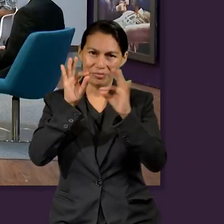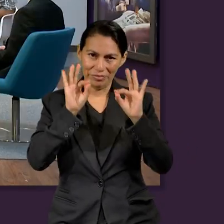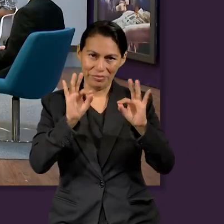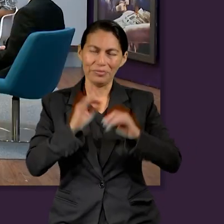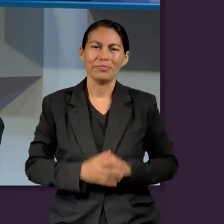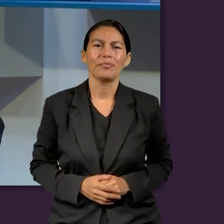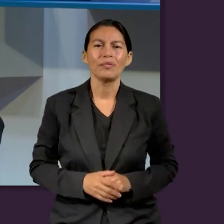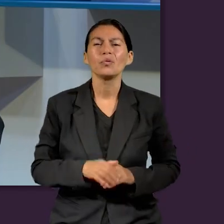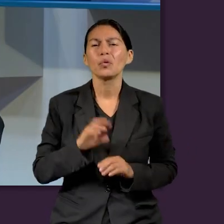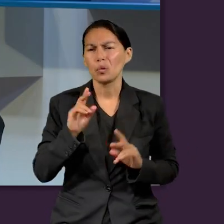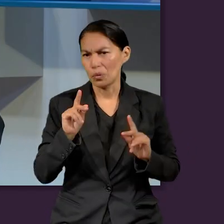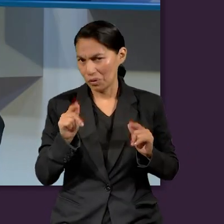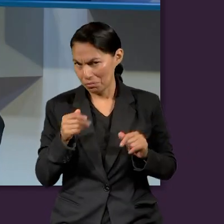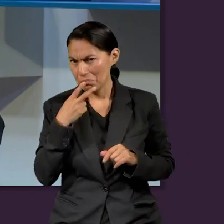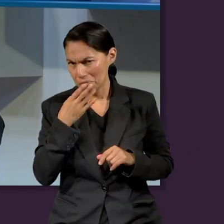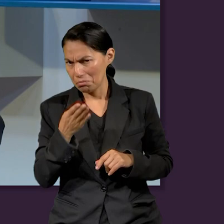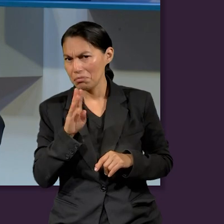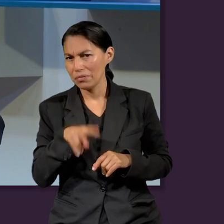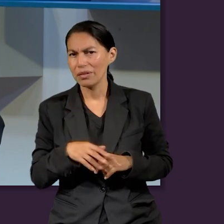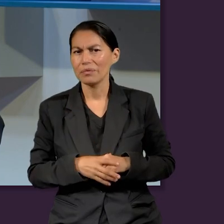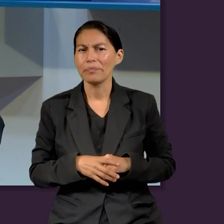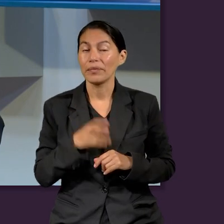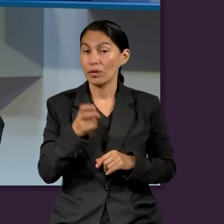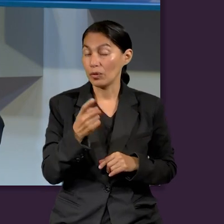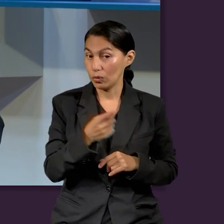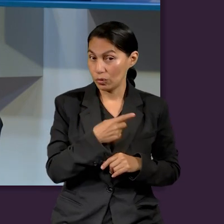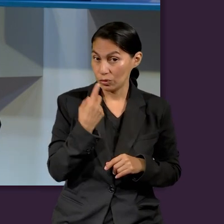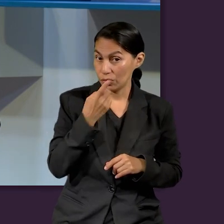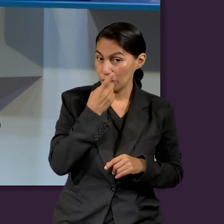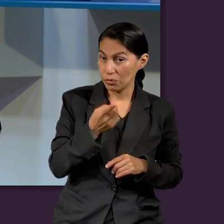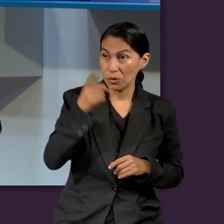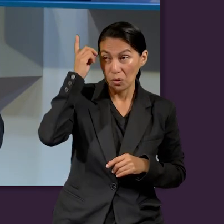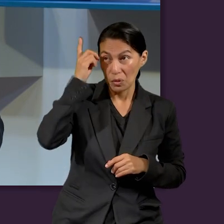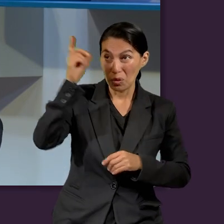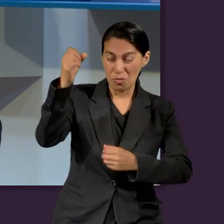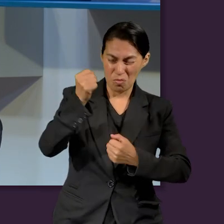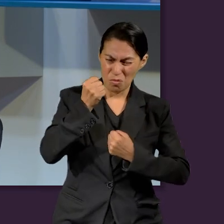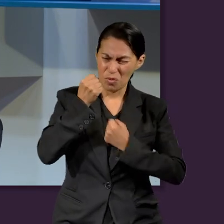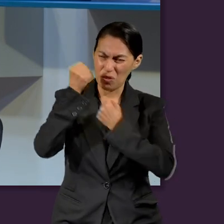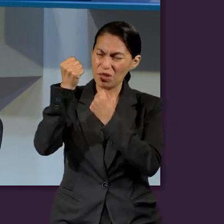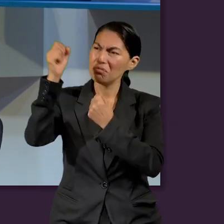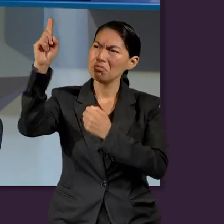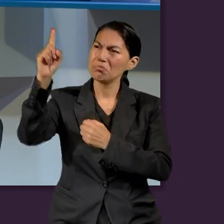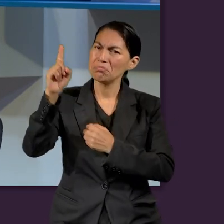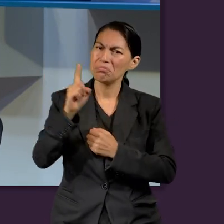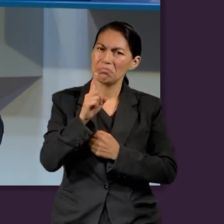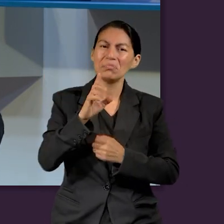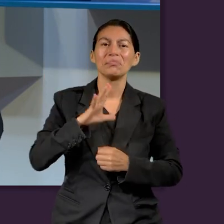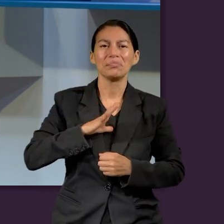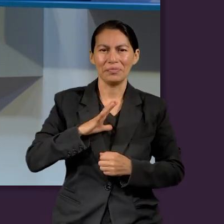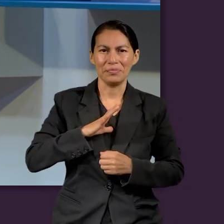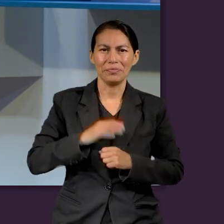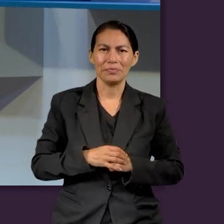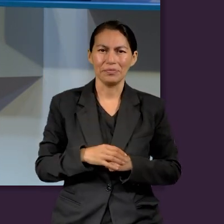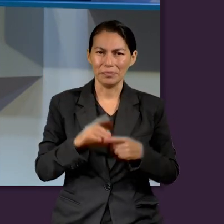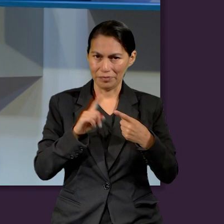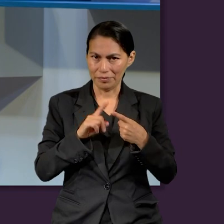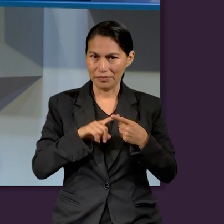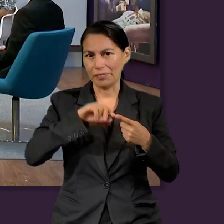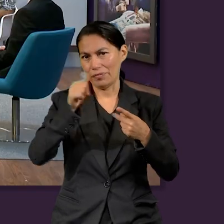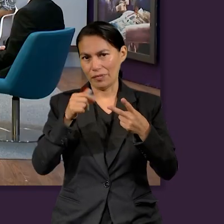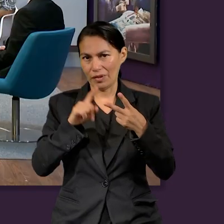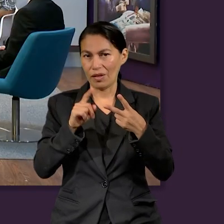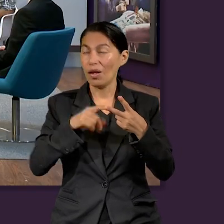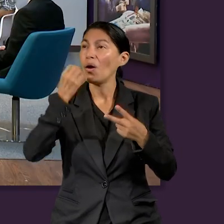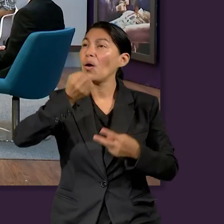Así es, correcto. Podríamos decir entonces, al contestar esta importante pregunta, que tenemos, contamos con la presencia de